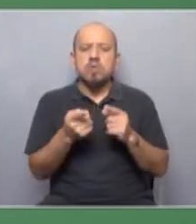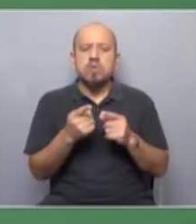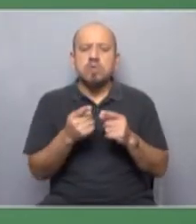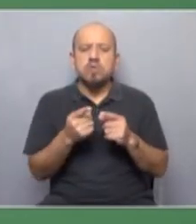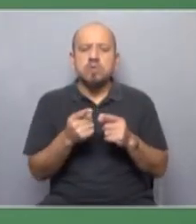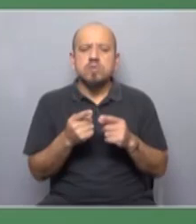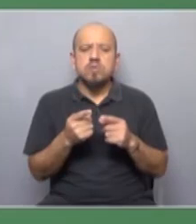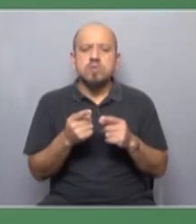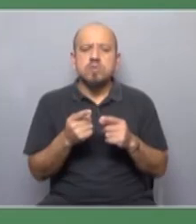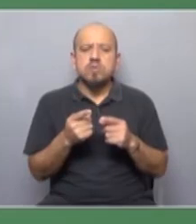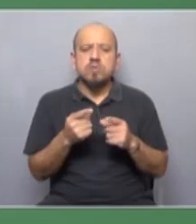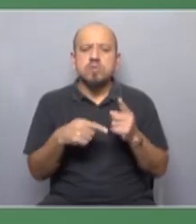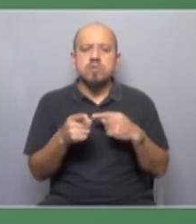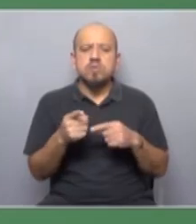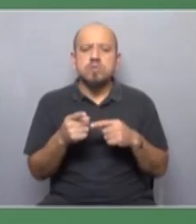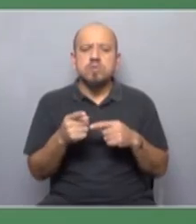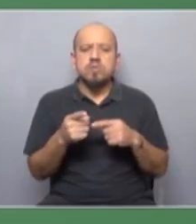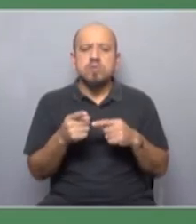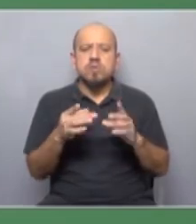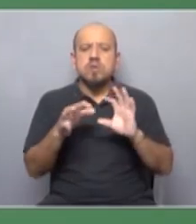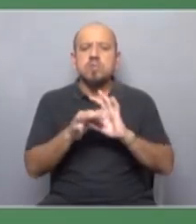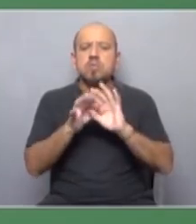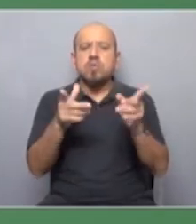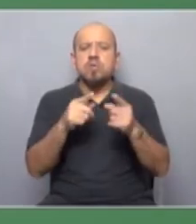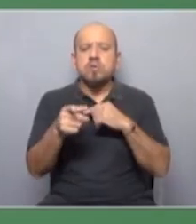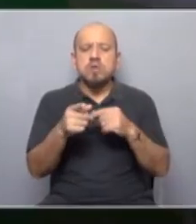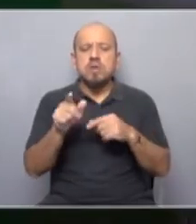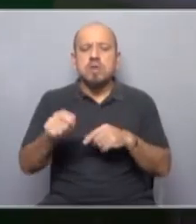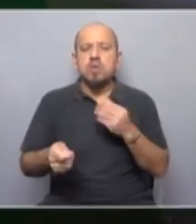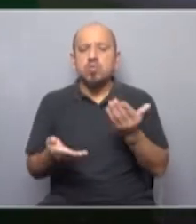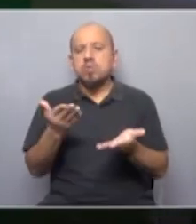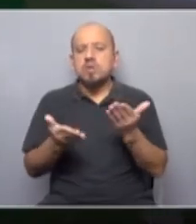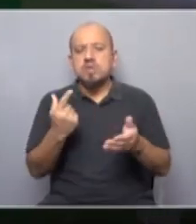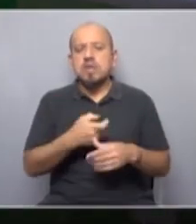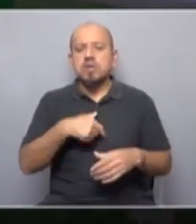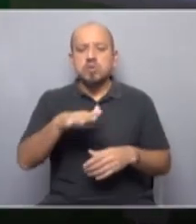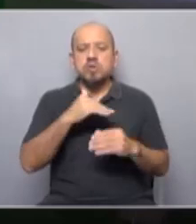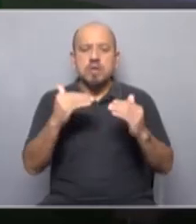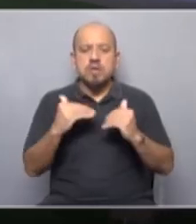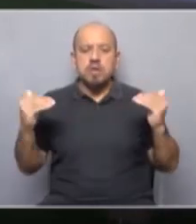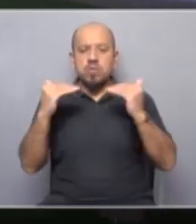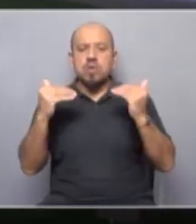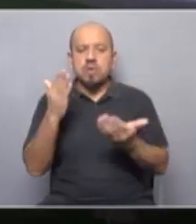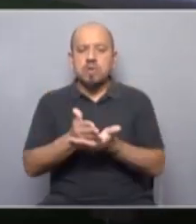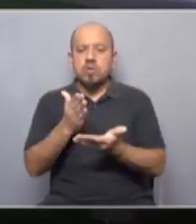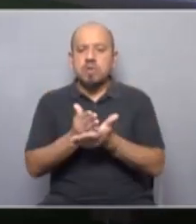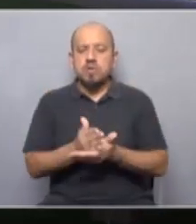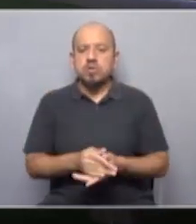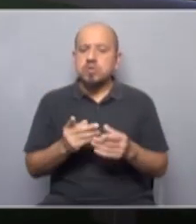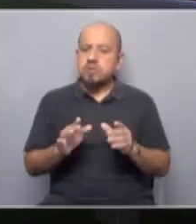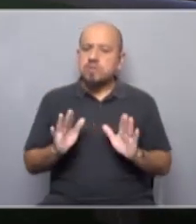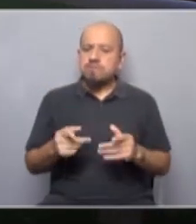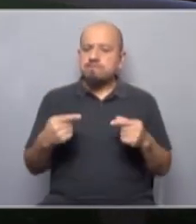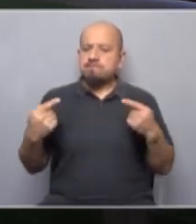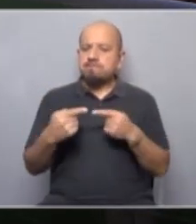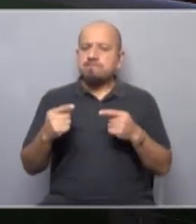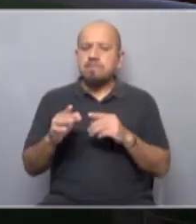vayan del lado de reforzar la democracia la justicia social la igualdad de los derechos en contra de